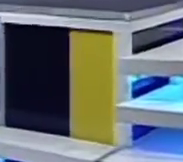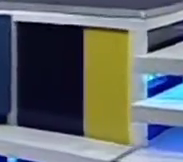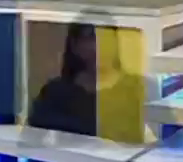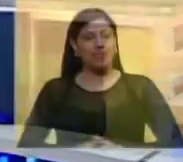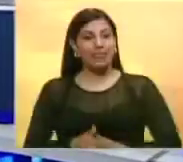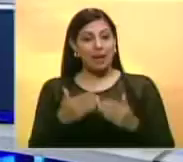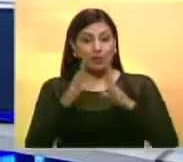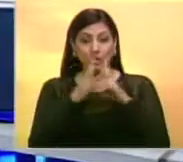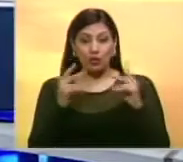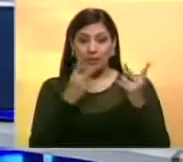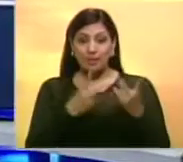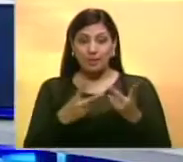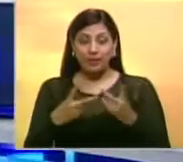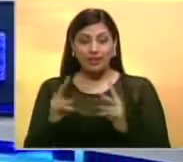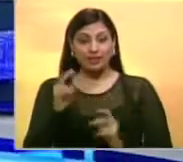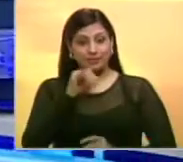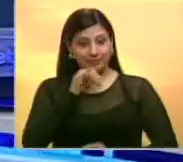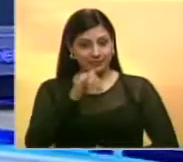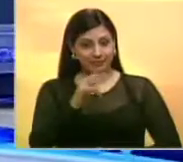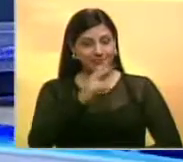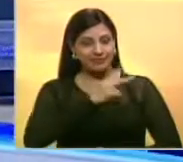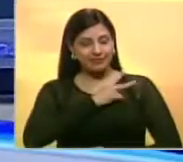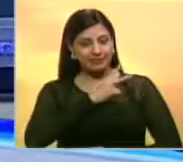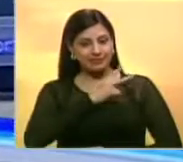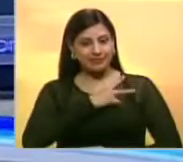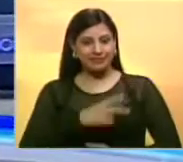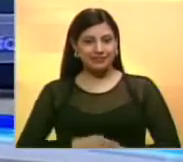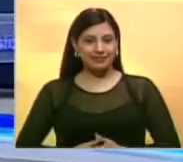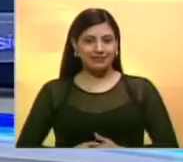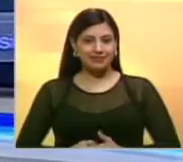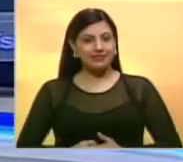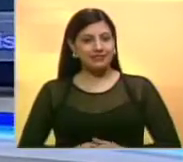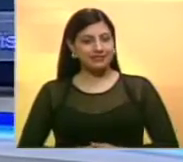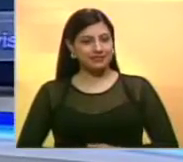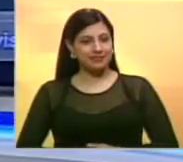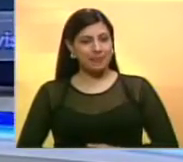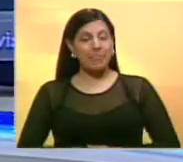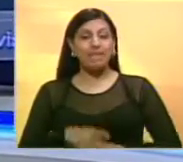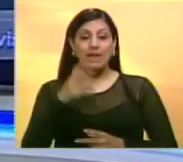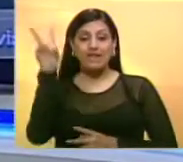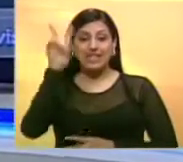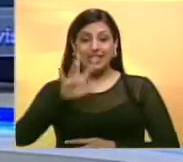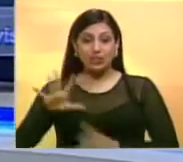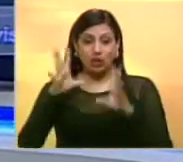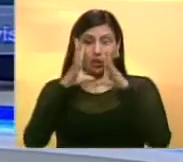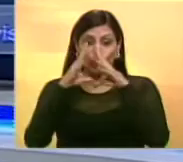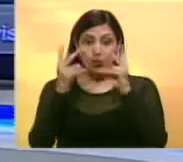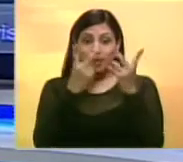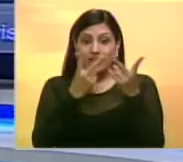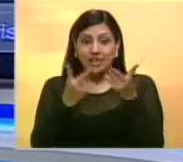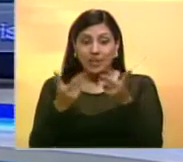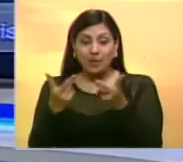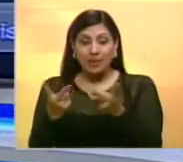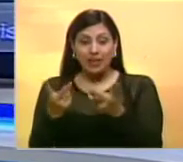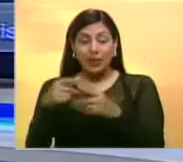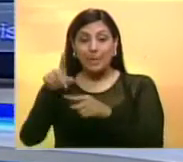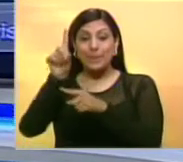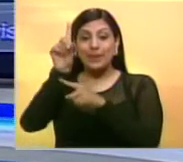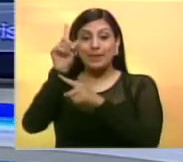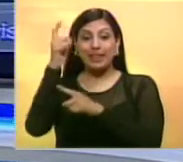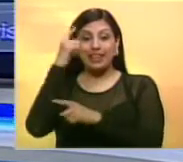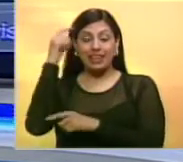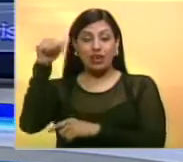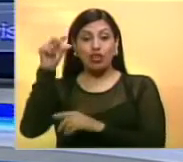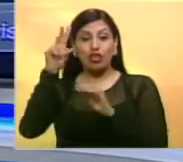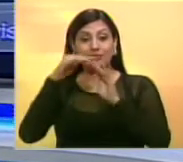Amigas y amigos, bienvenidos a la presente emisión de su noticiero Benevisión. Venezuela, sean todos bienvenidos a la primera emisión